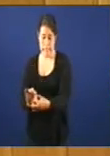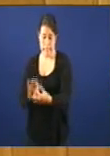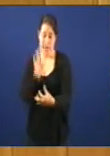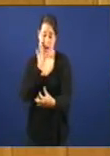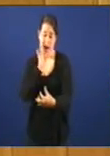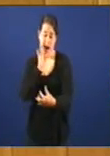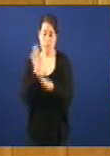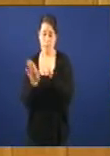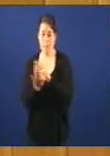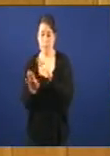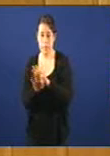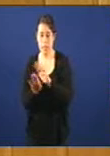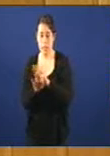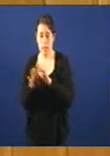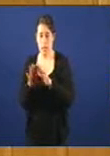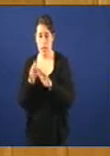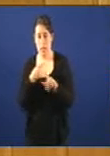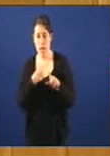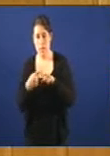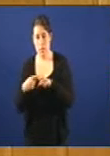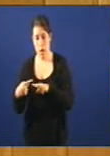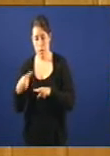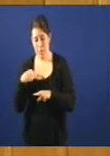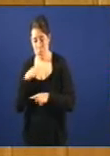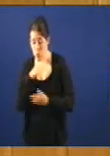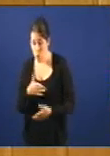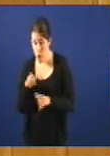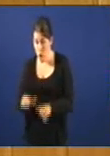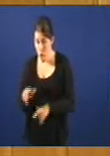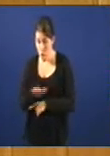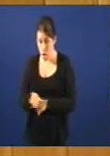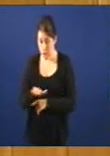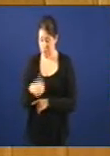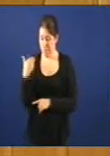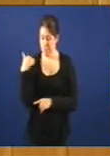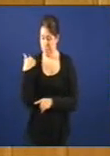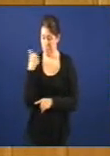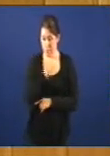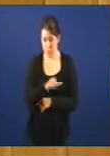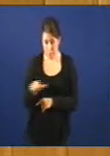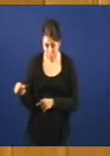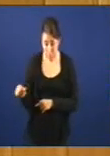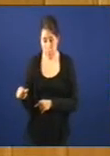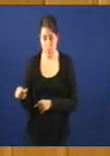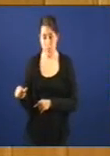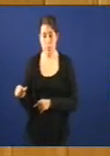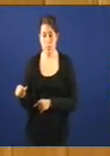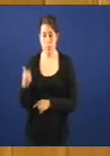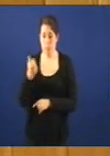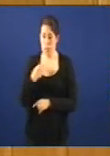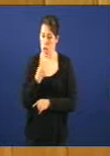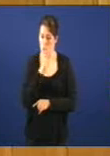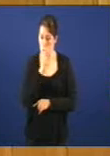permanencia da actividade na actual localización En pasadas semanas e tal como sinalaba hai dúas sesións